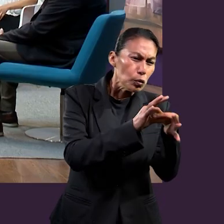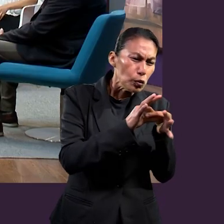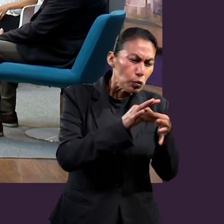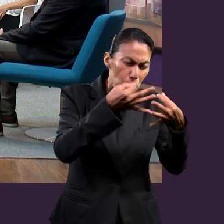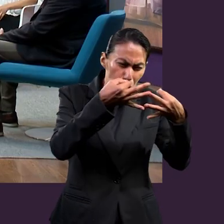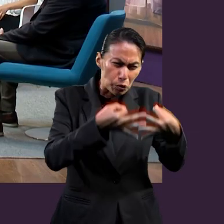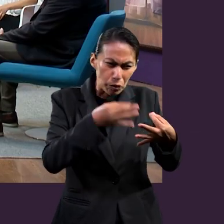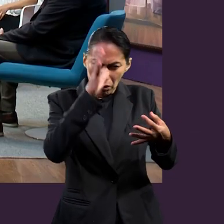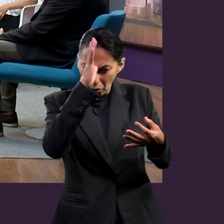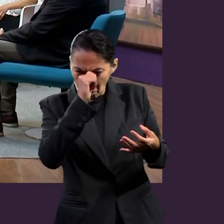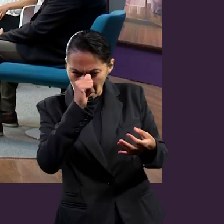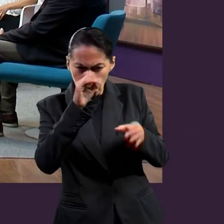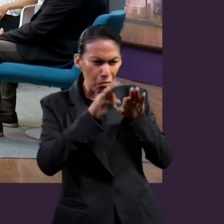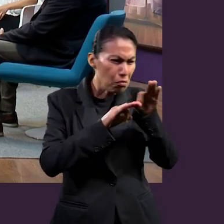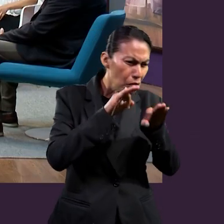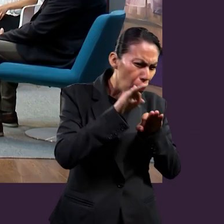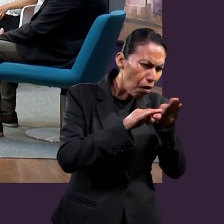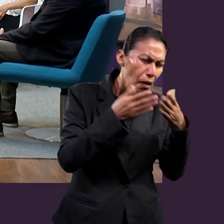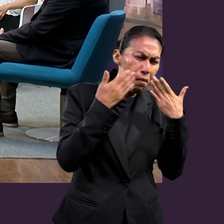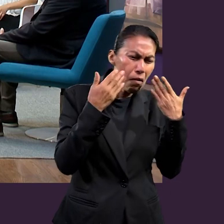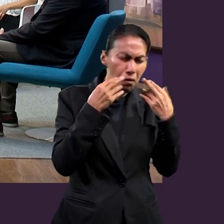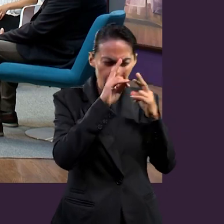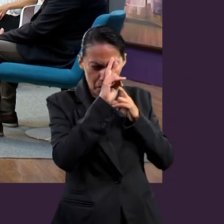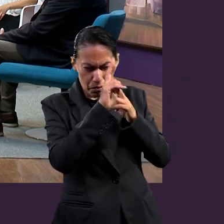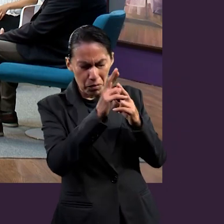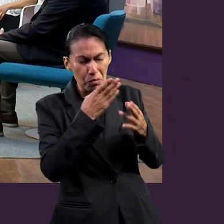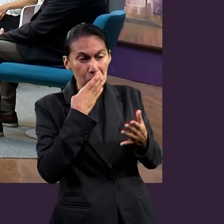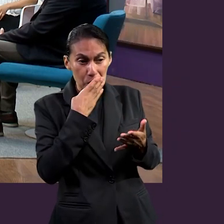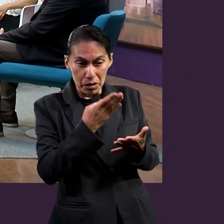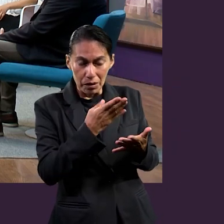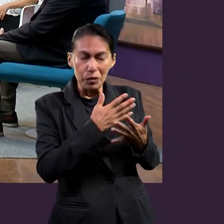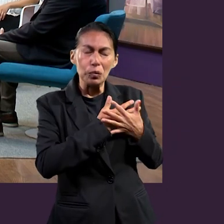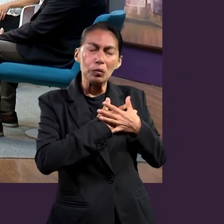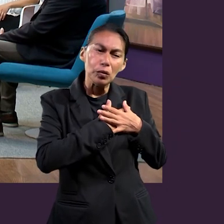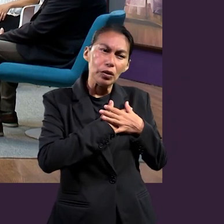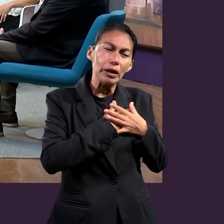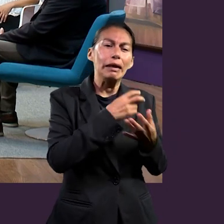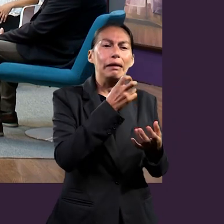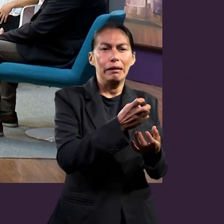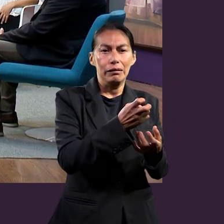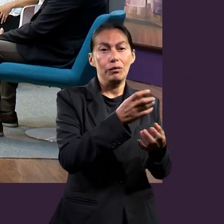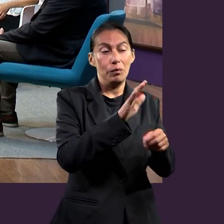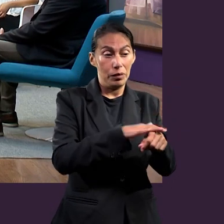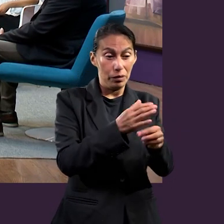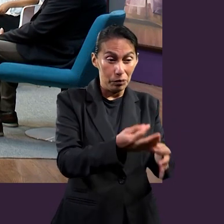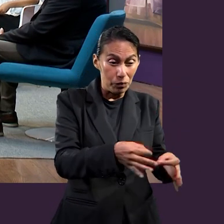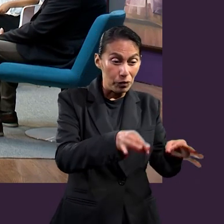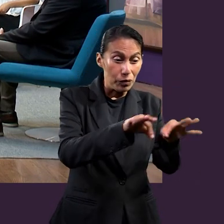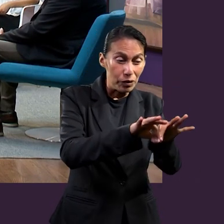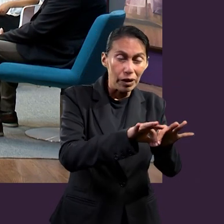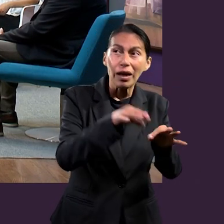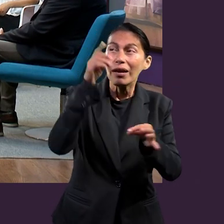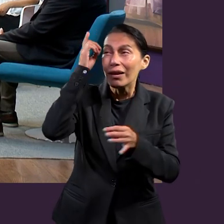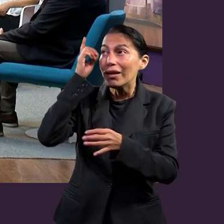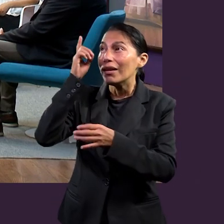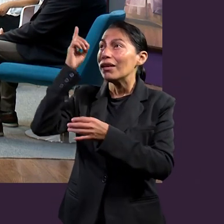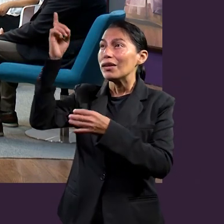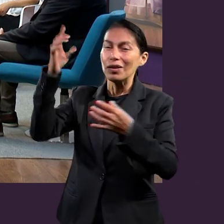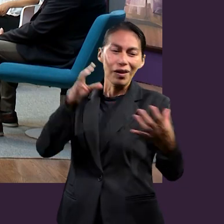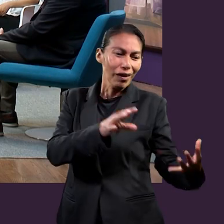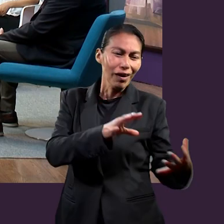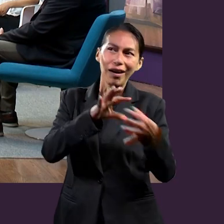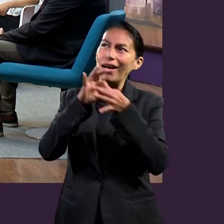y cómo deben tratarse y cómo deben llegar a acuerdos, cómo deben comunicarse, cómo deben tener su relación, pero hace